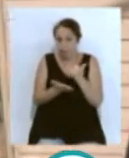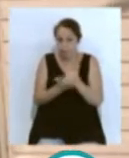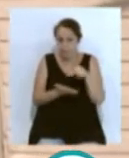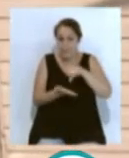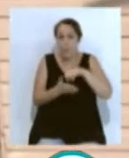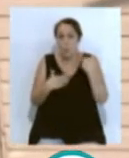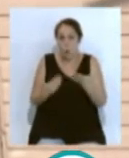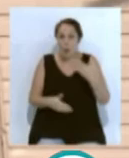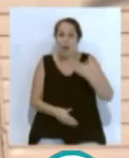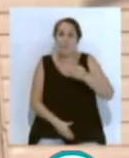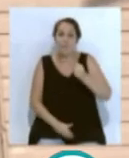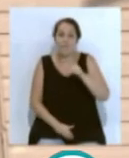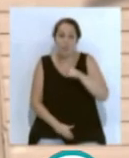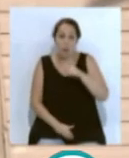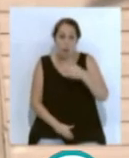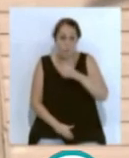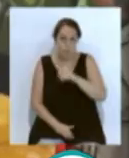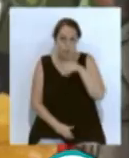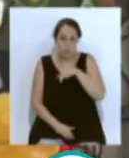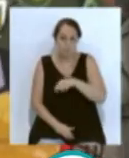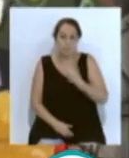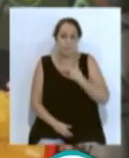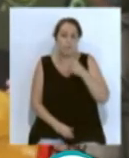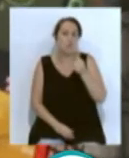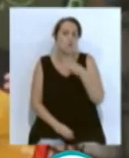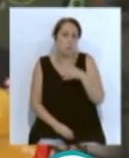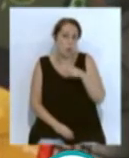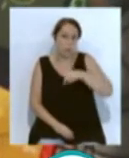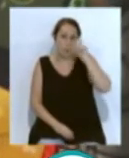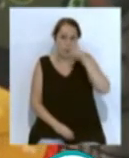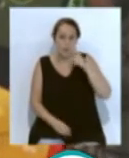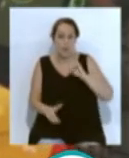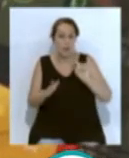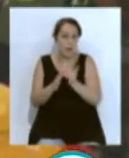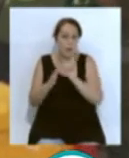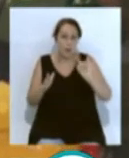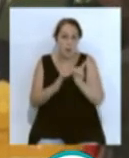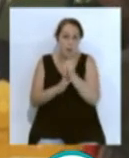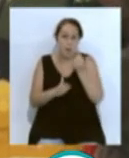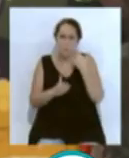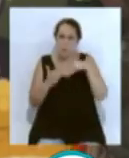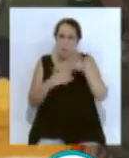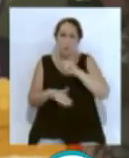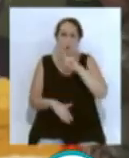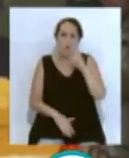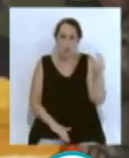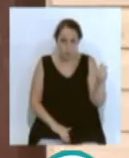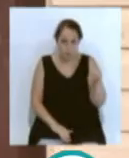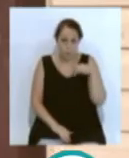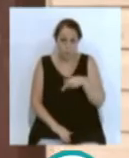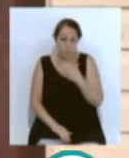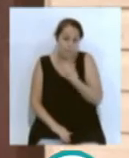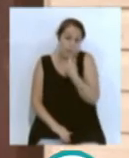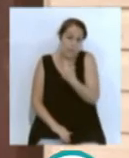la capital es el Cornelio Balbo, donde la cifra de docentes que pasará por sus instalaciones superará los 200. Cabe